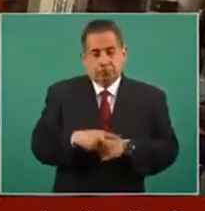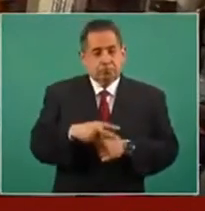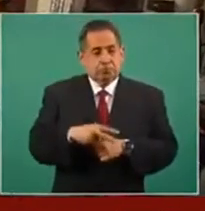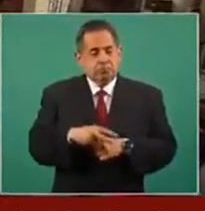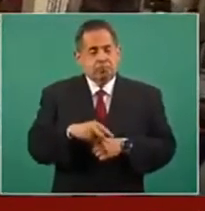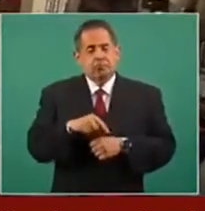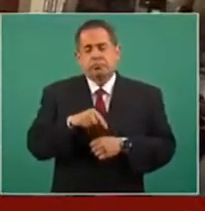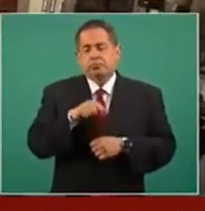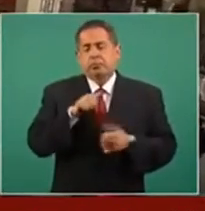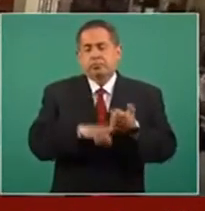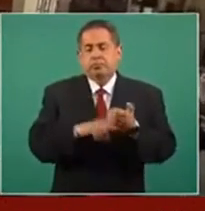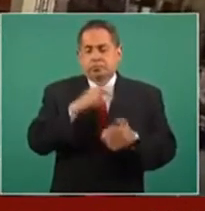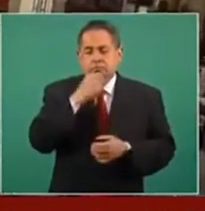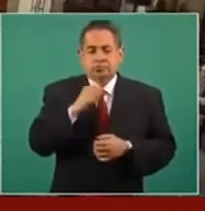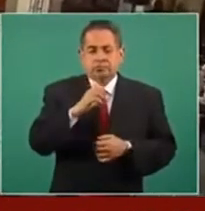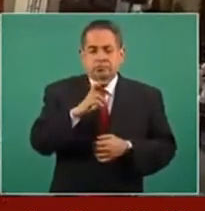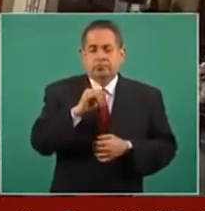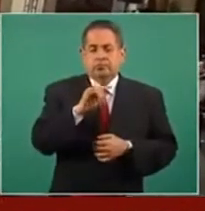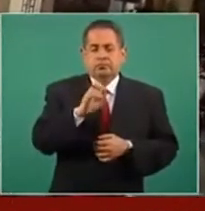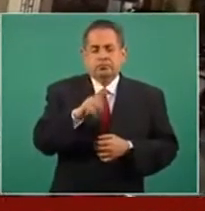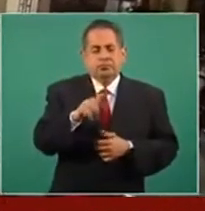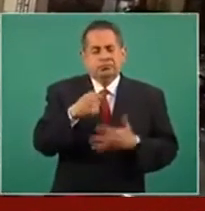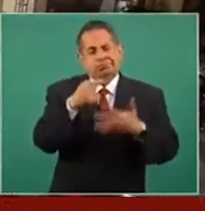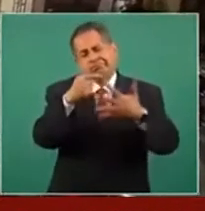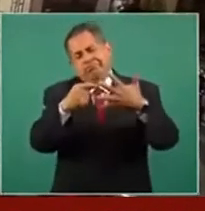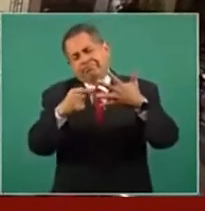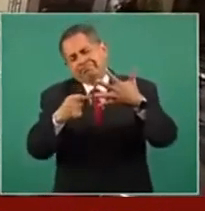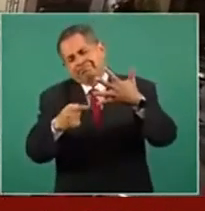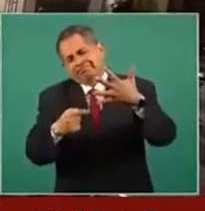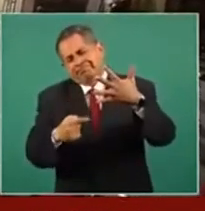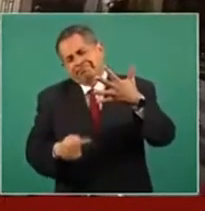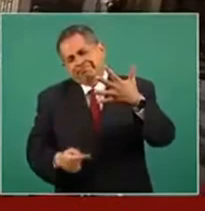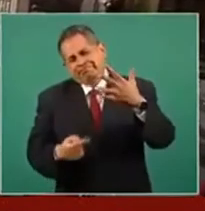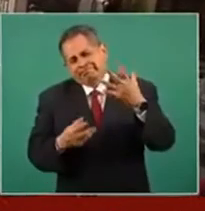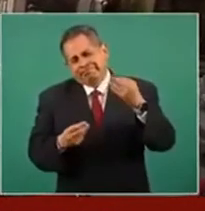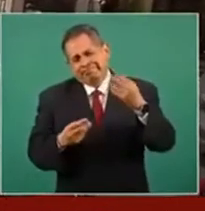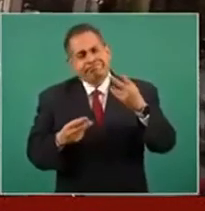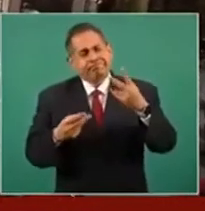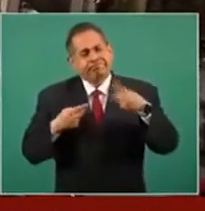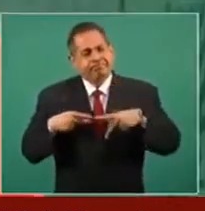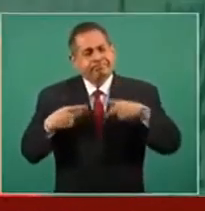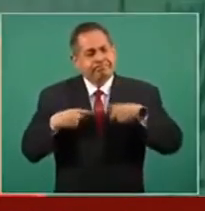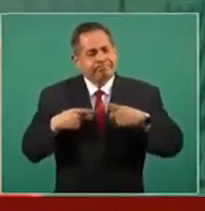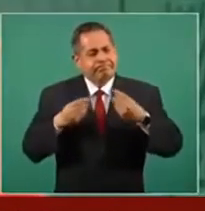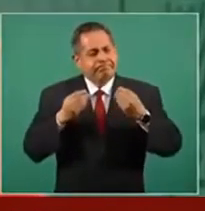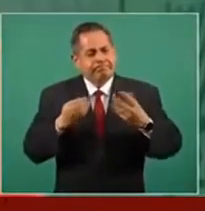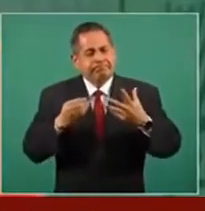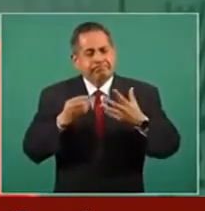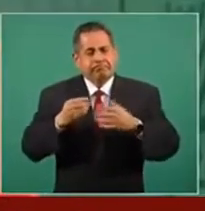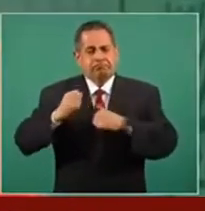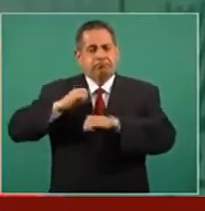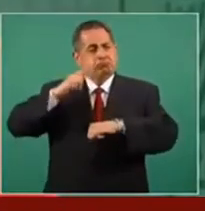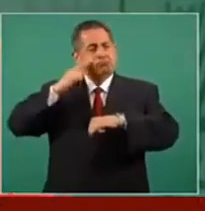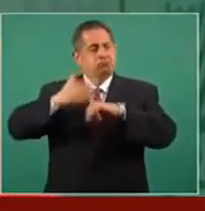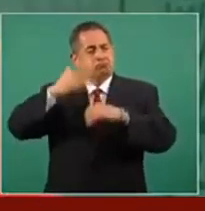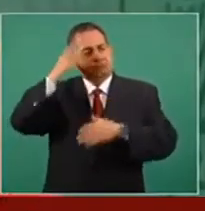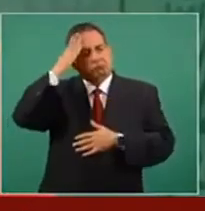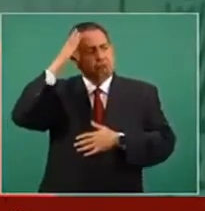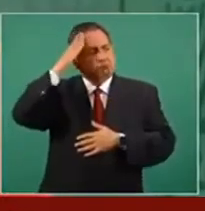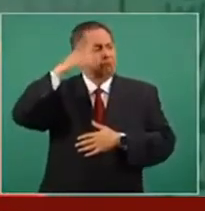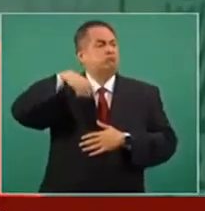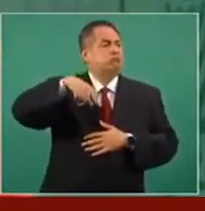Estados Unidos en México, Christopher Landau. En fin, una serie de titulares y